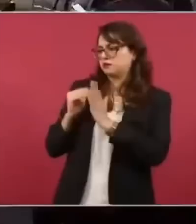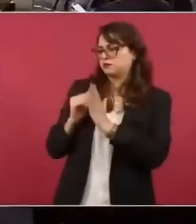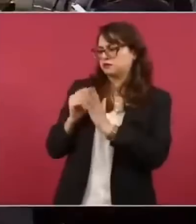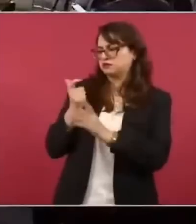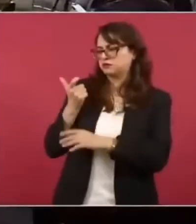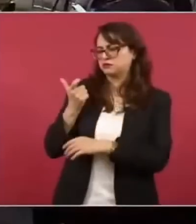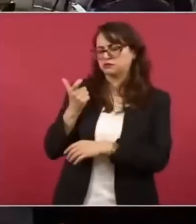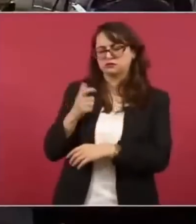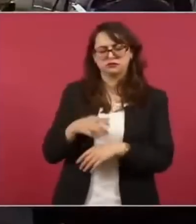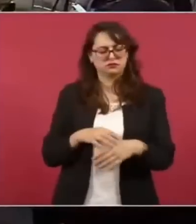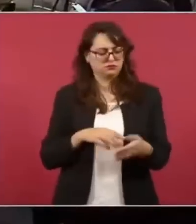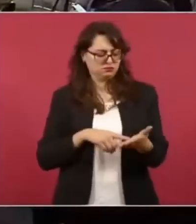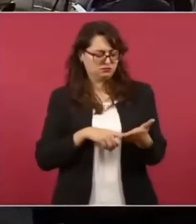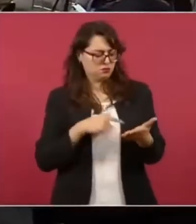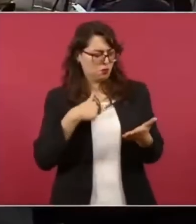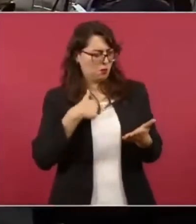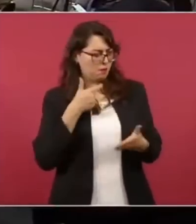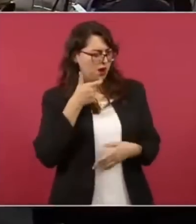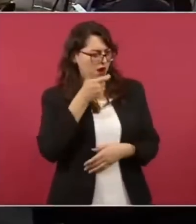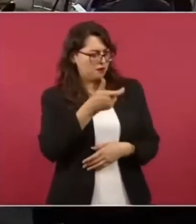pues así ya no se puede